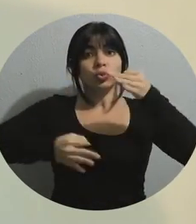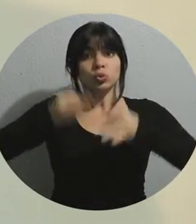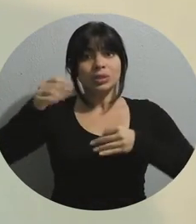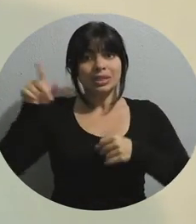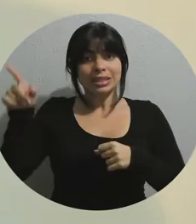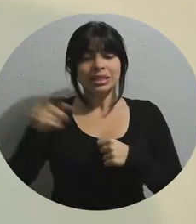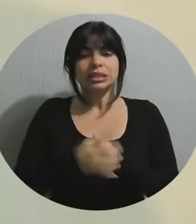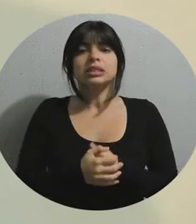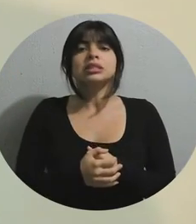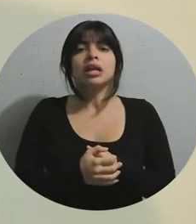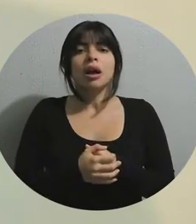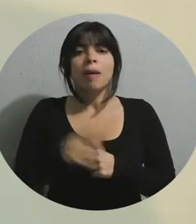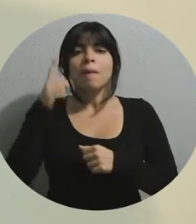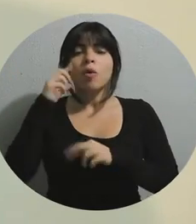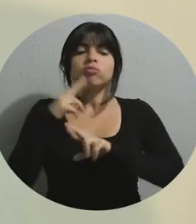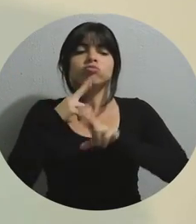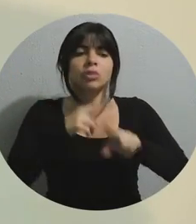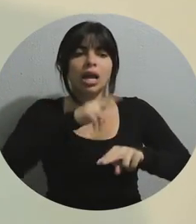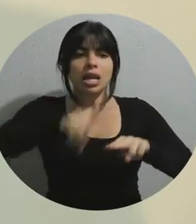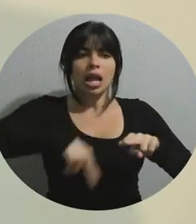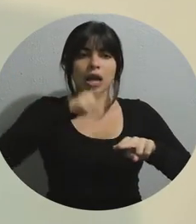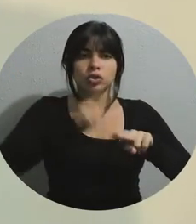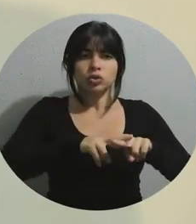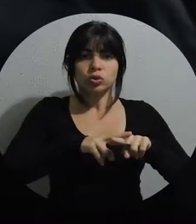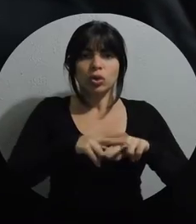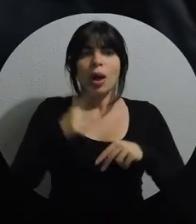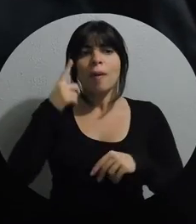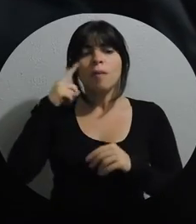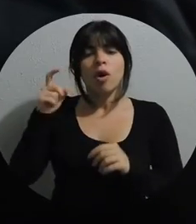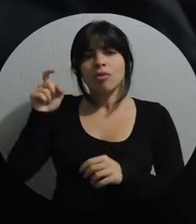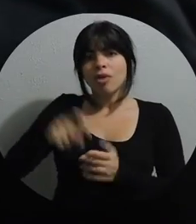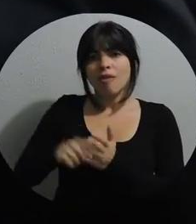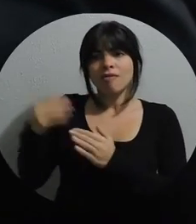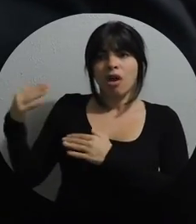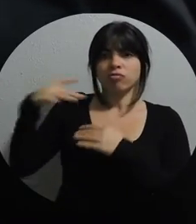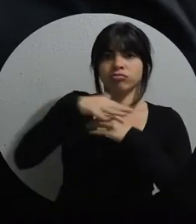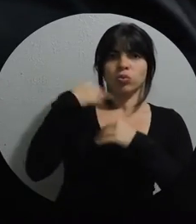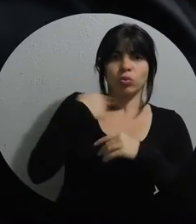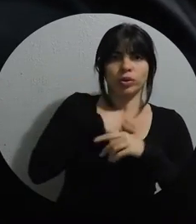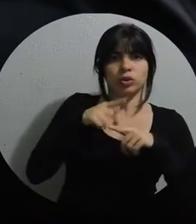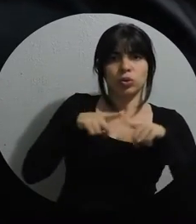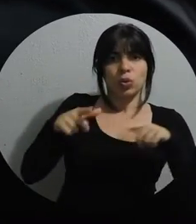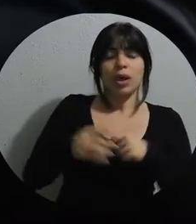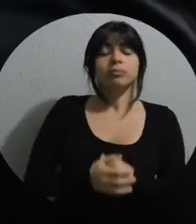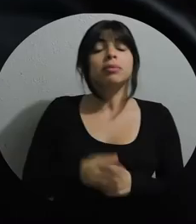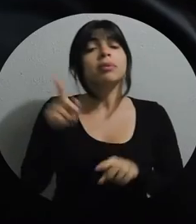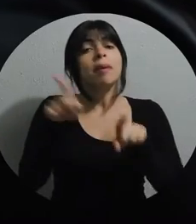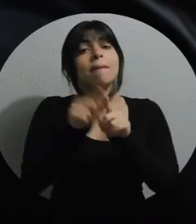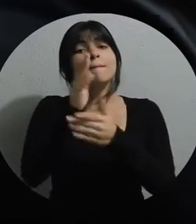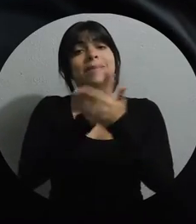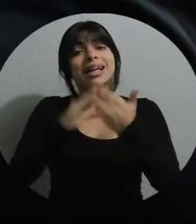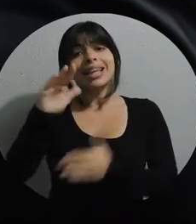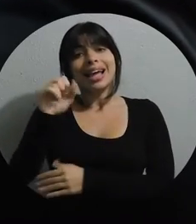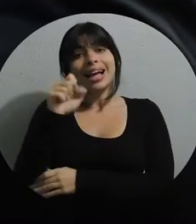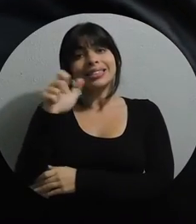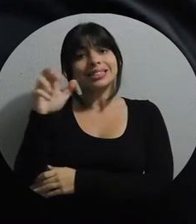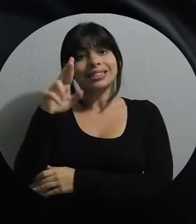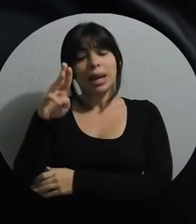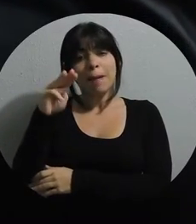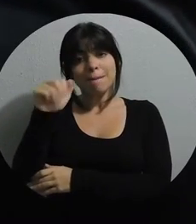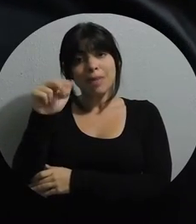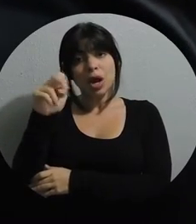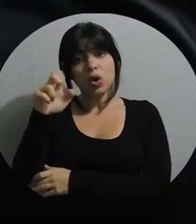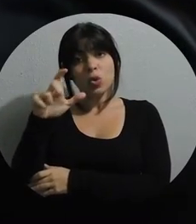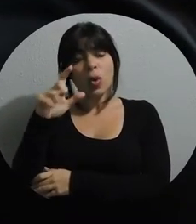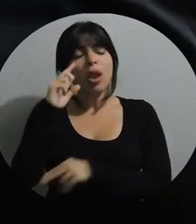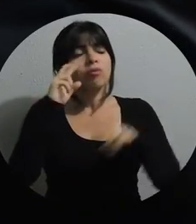constituye la reivindicación absoluta de la tesis nacional sobre la integridad de nuestro territorio. Por su parte, el canciller de la